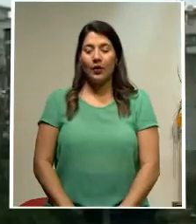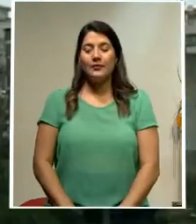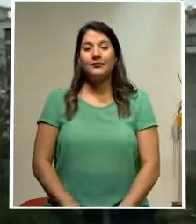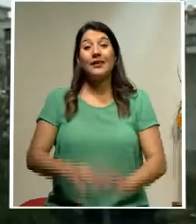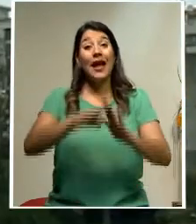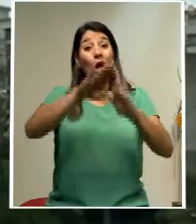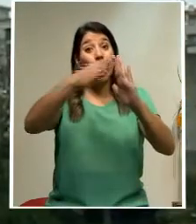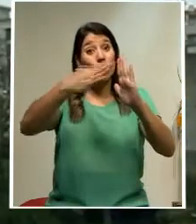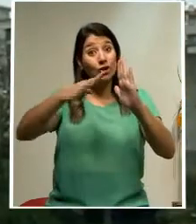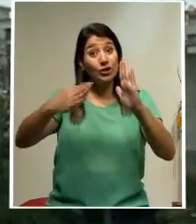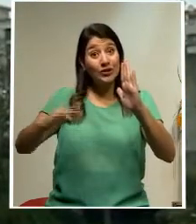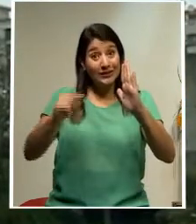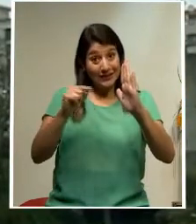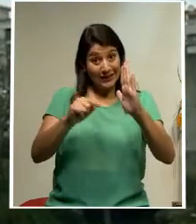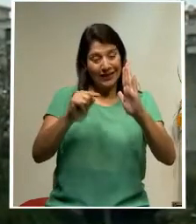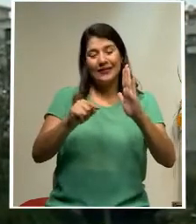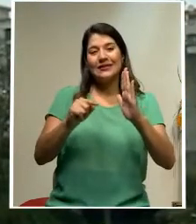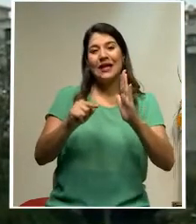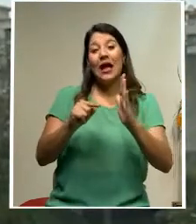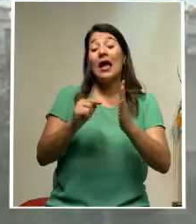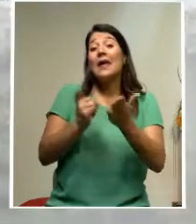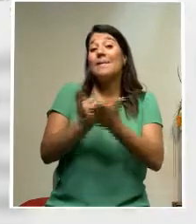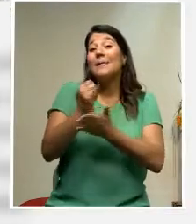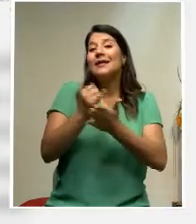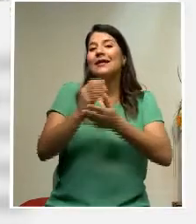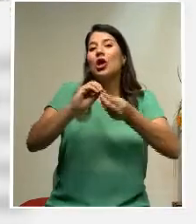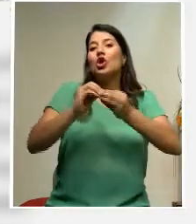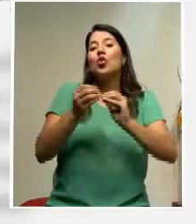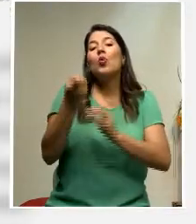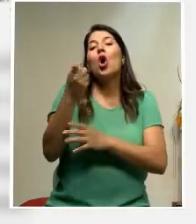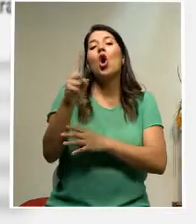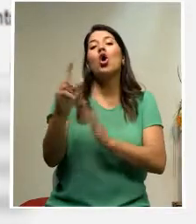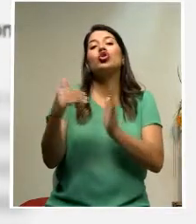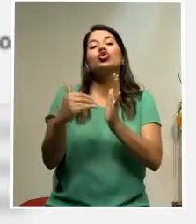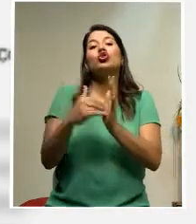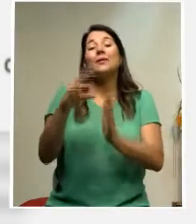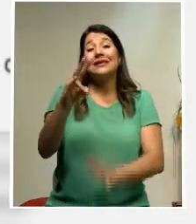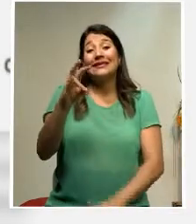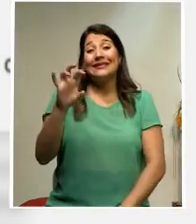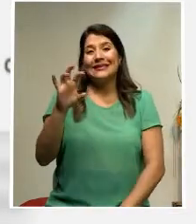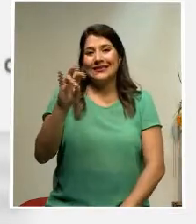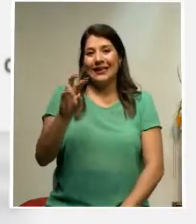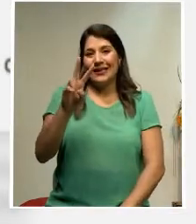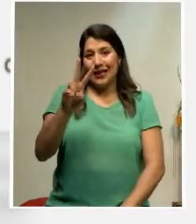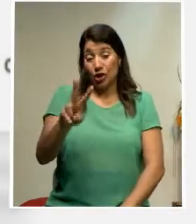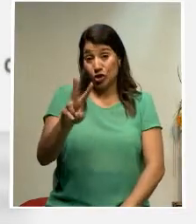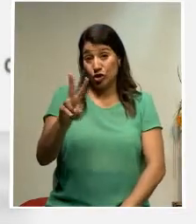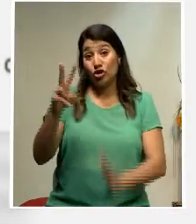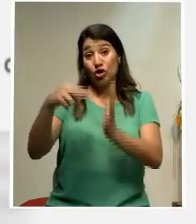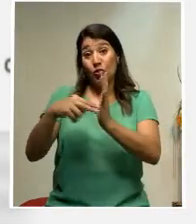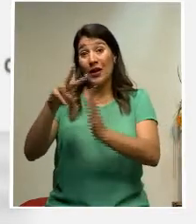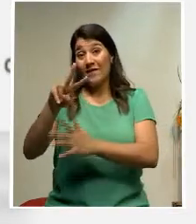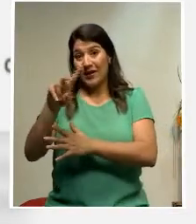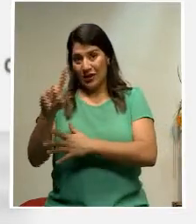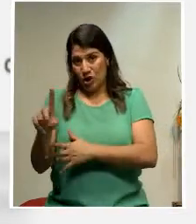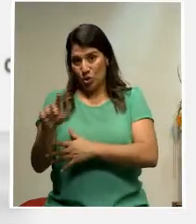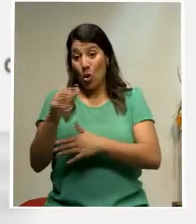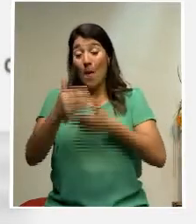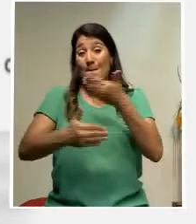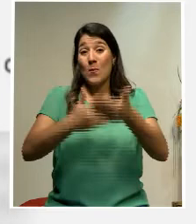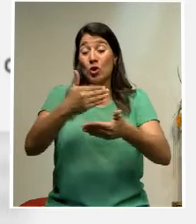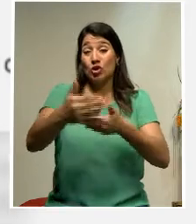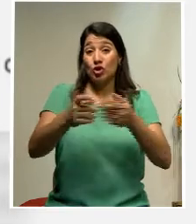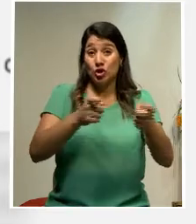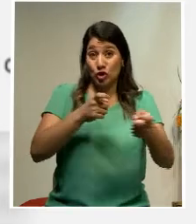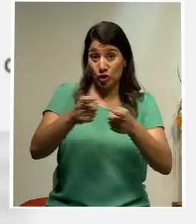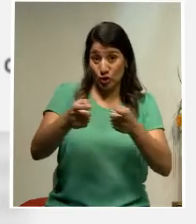Contraloría General de la República en su informe número 11772-2021 Procedimiento Administrativo de